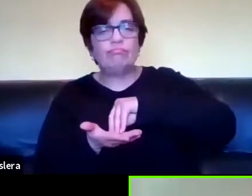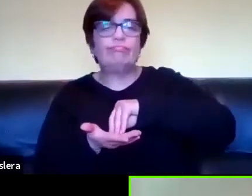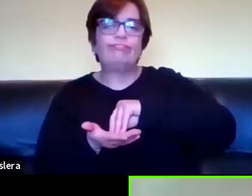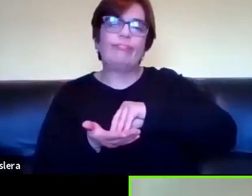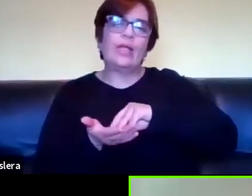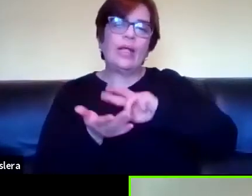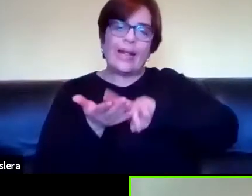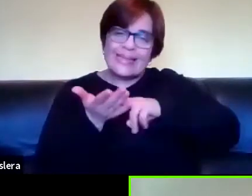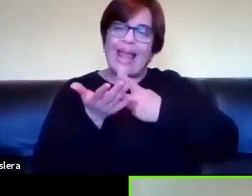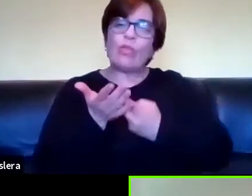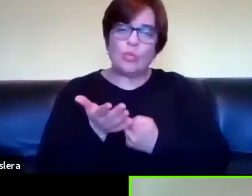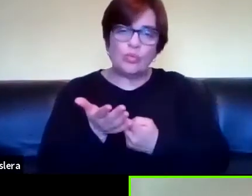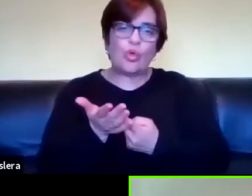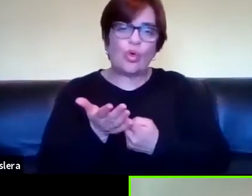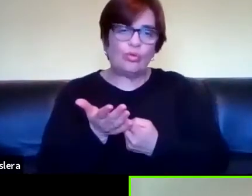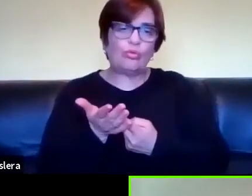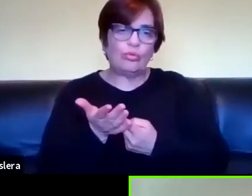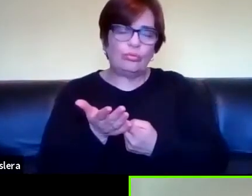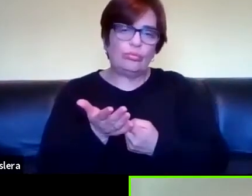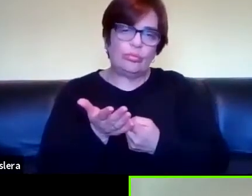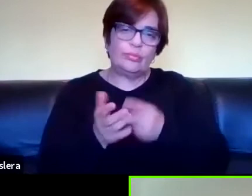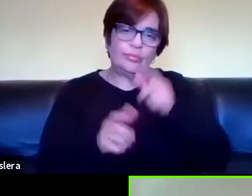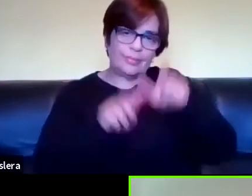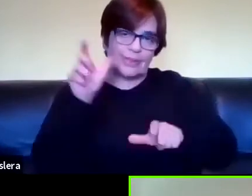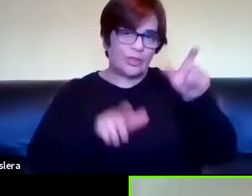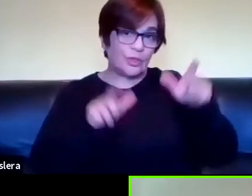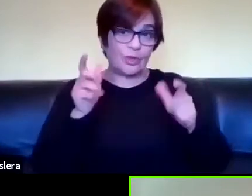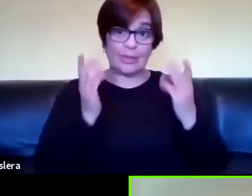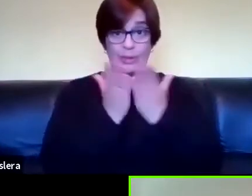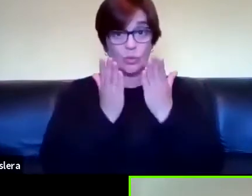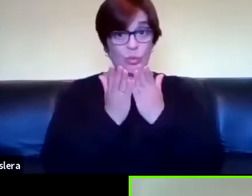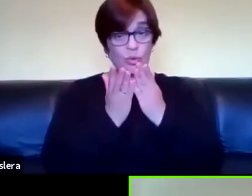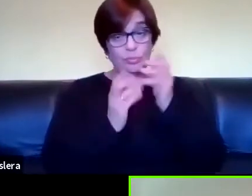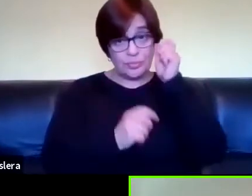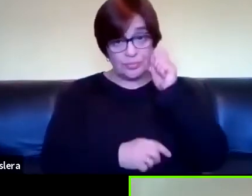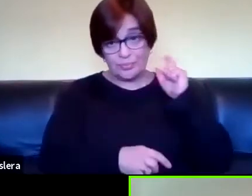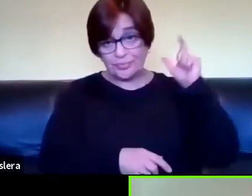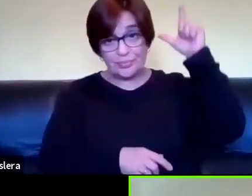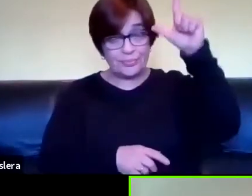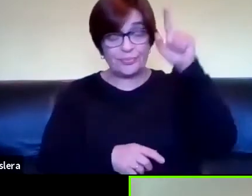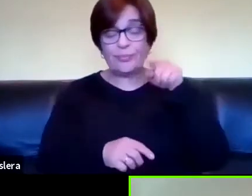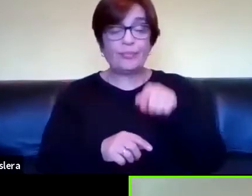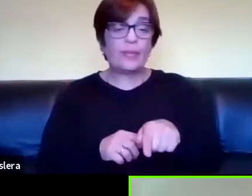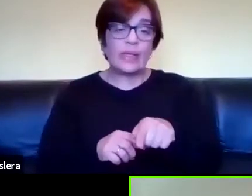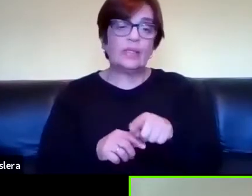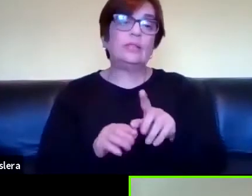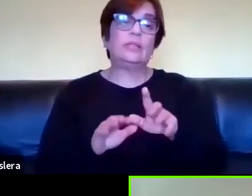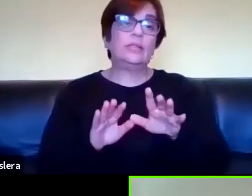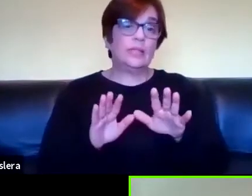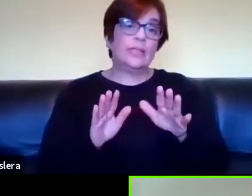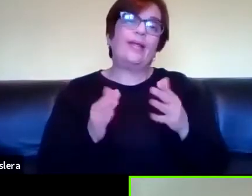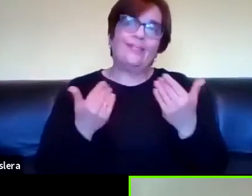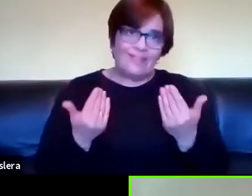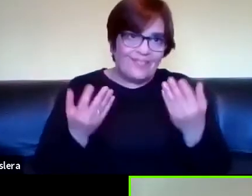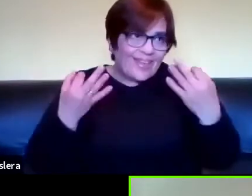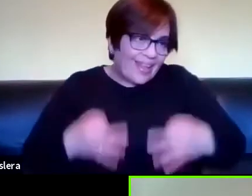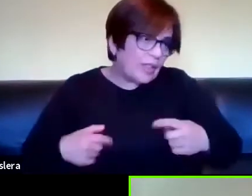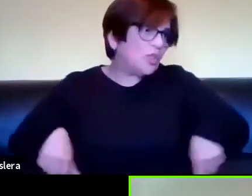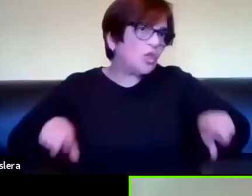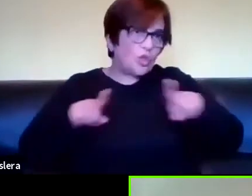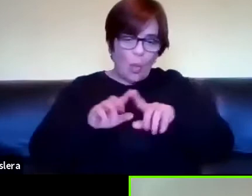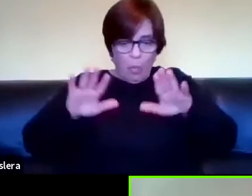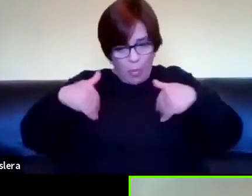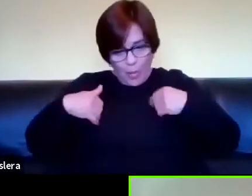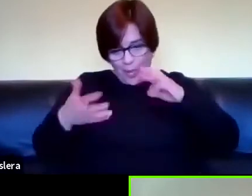los traductores en la formación de traductores y bueno si bien nosotros también desarrollamos luego nuestra escuela